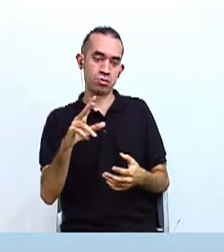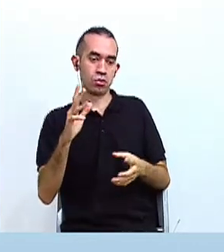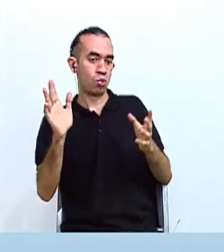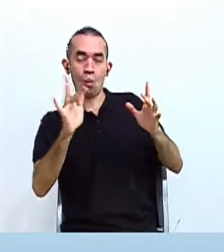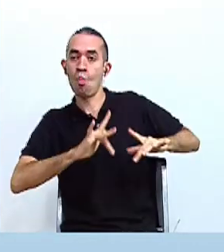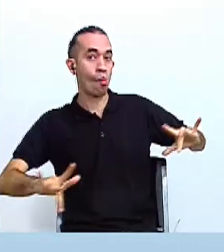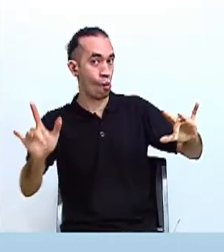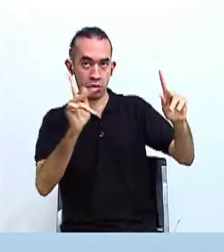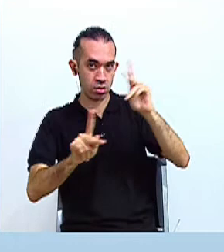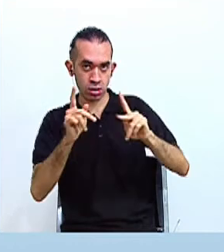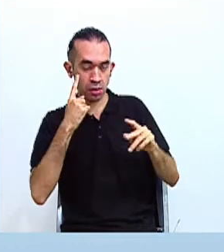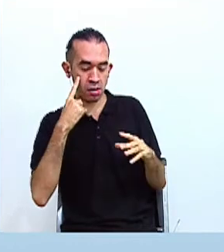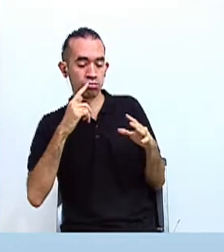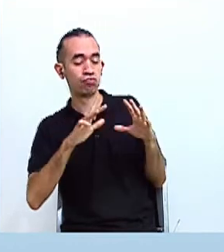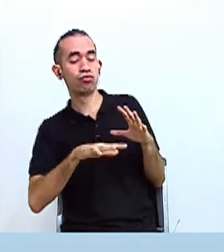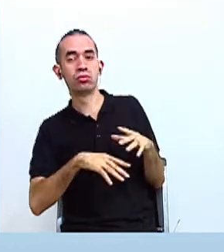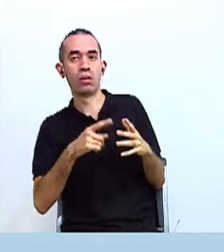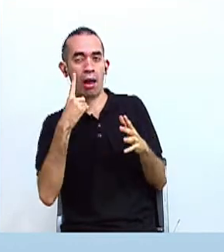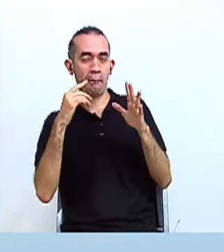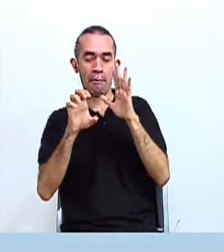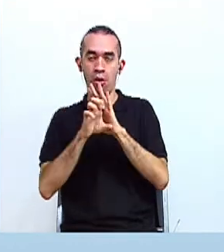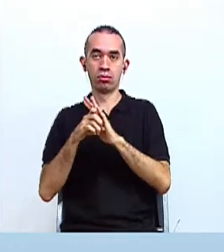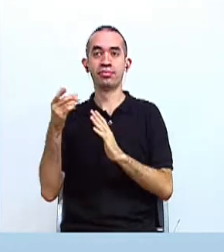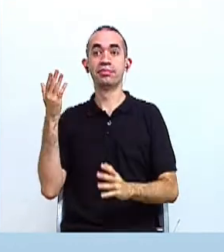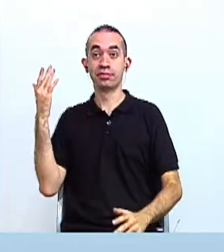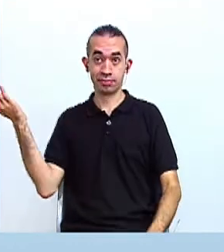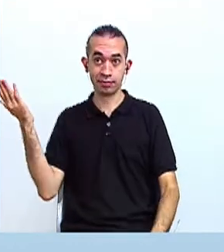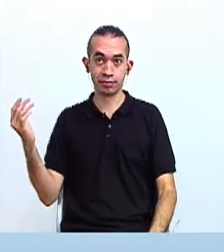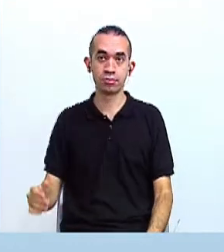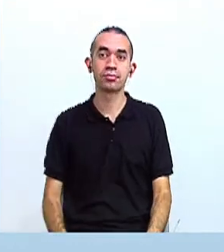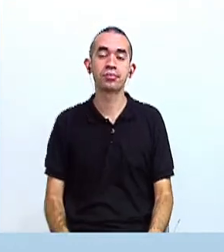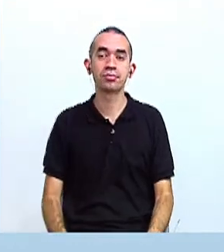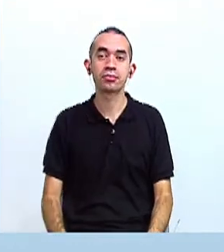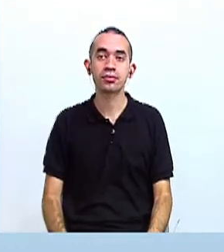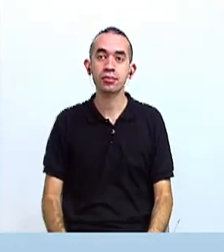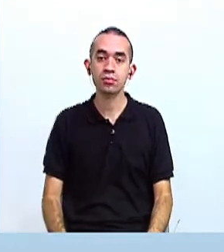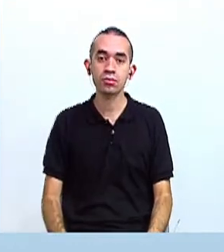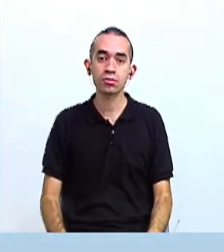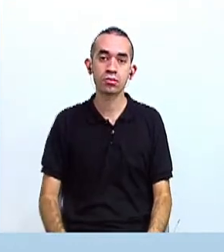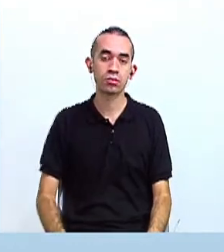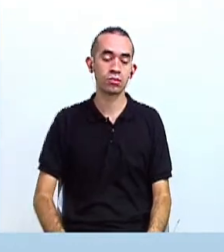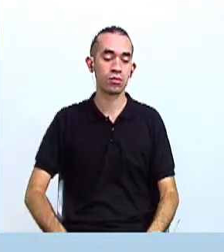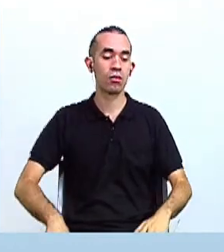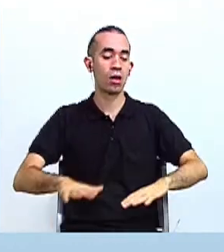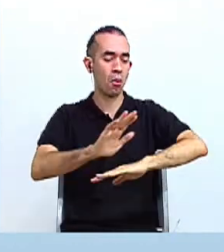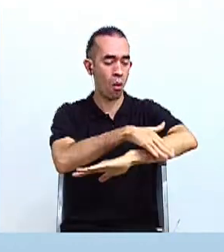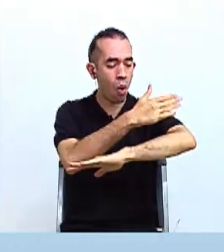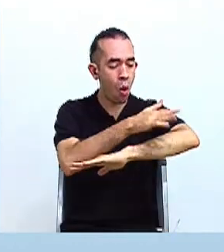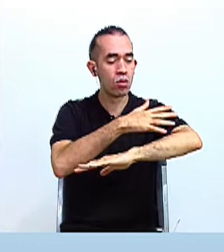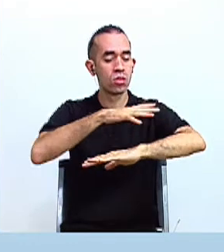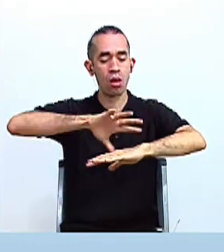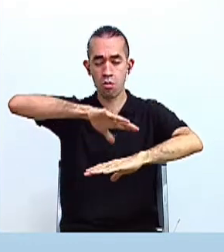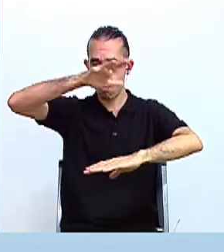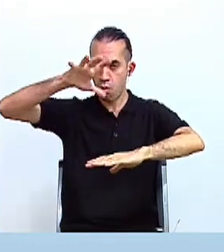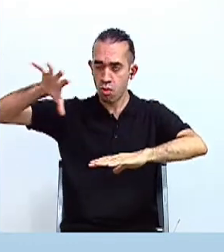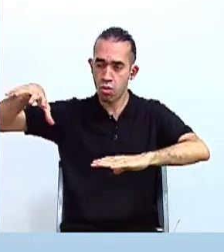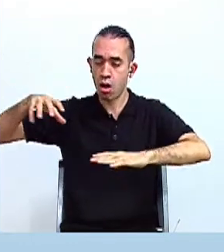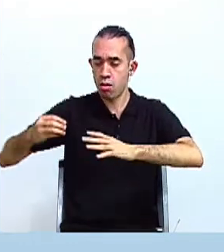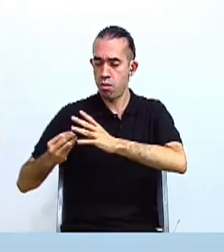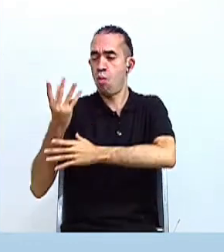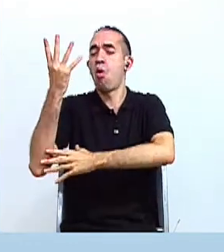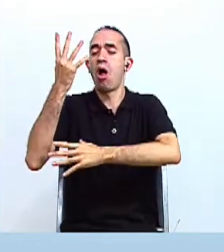variado, como el que tenemos el día de hoy. Desde llanuras, valles, costas, montañas y volcanes.